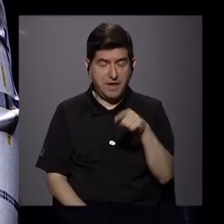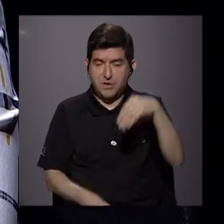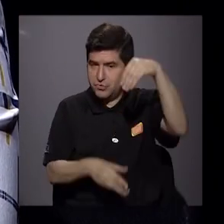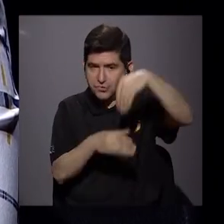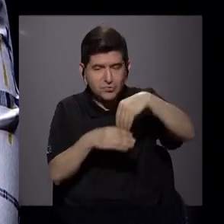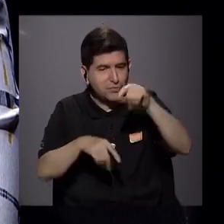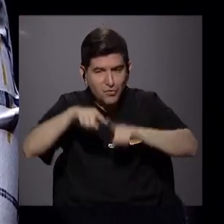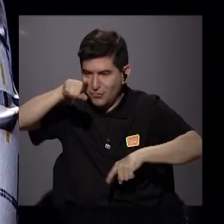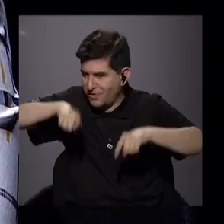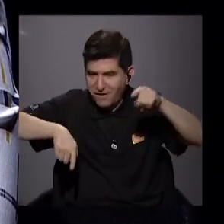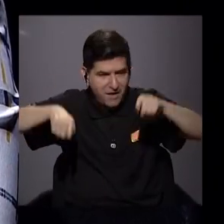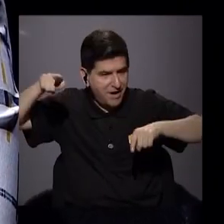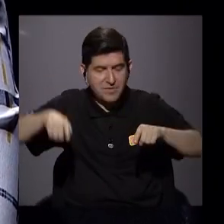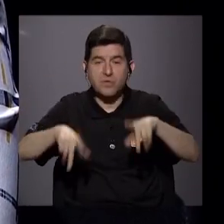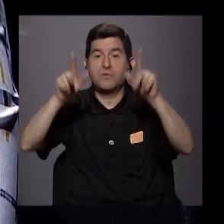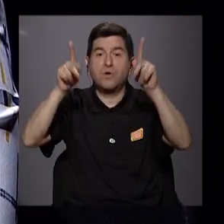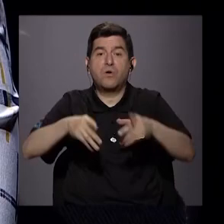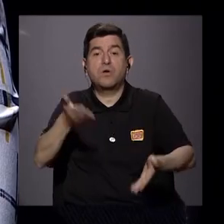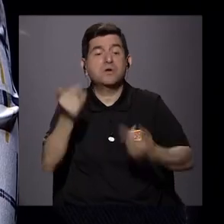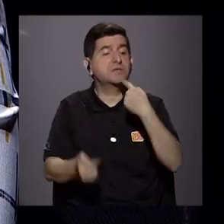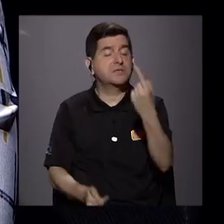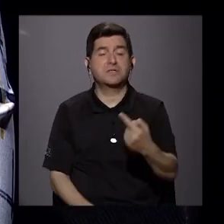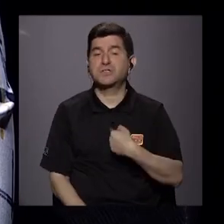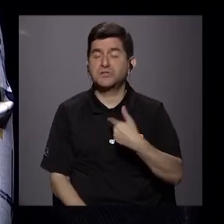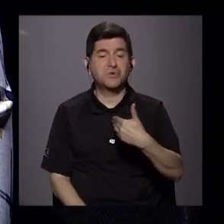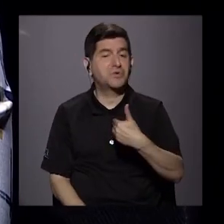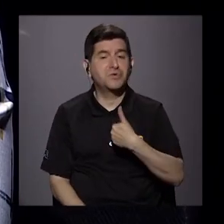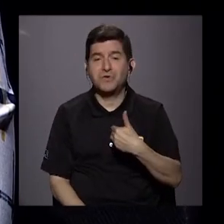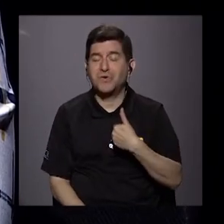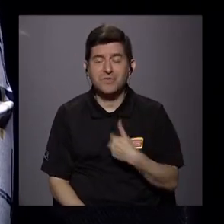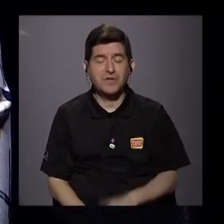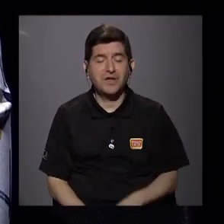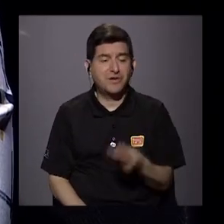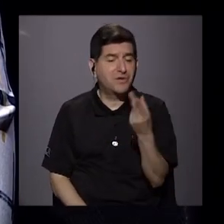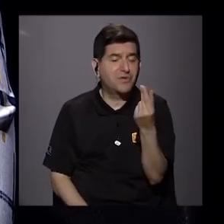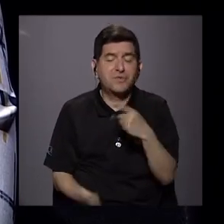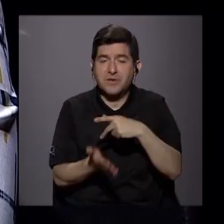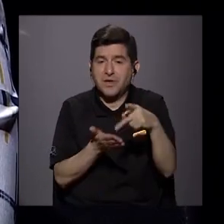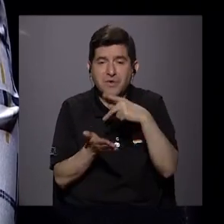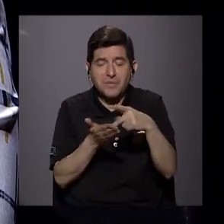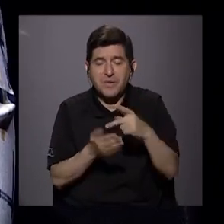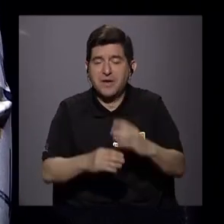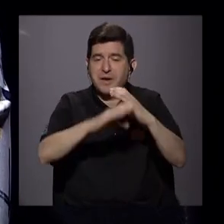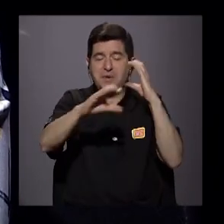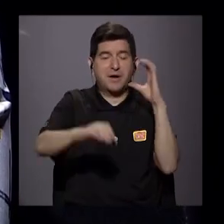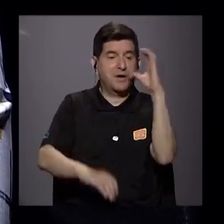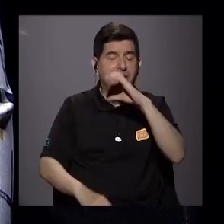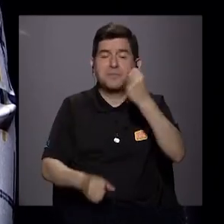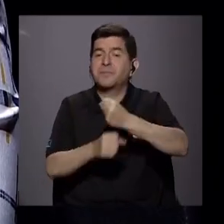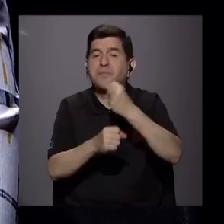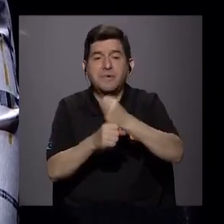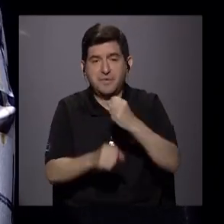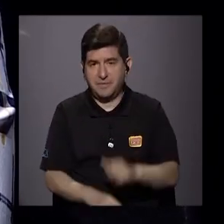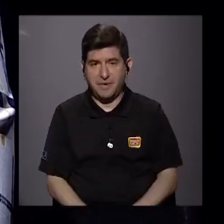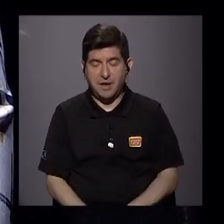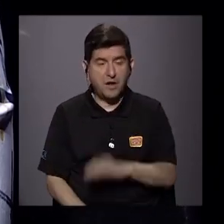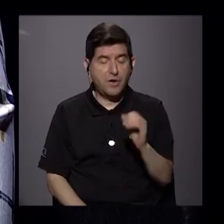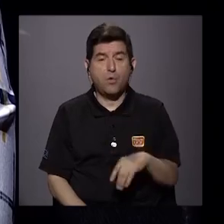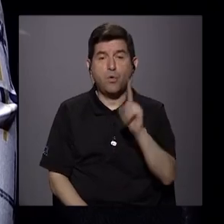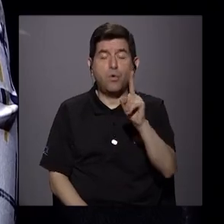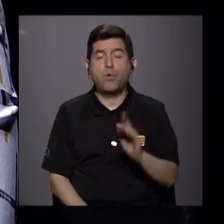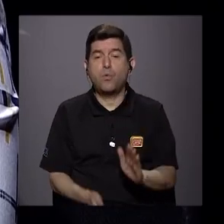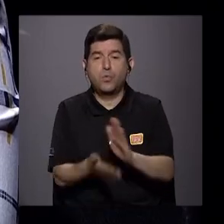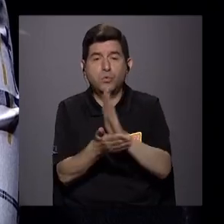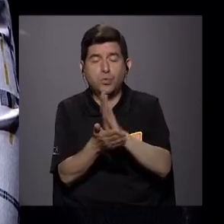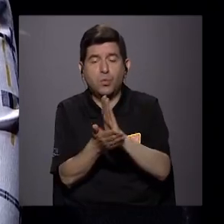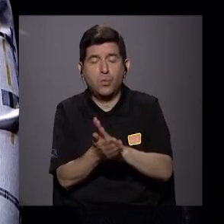dentro de esas estadísticas. O una persona que diga, bueno, yo no tengo ni siquiera recursos para pagar un pasaje de autobús e ir a buscar un empleo, ni siquiera para imprimir